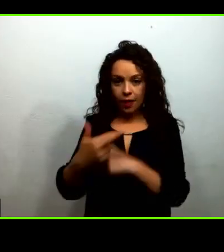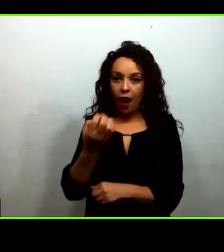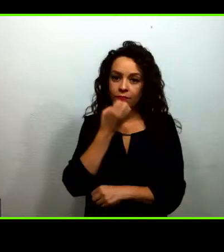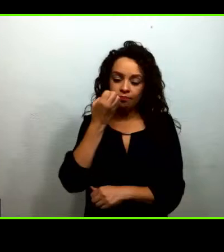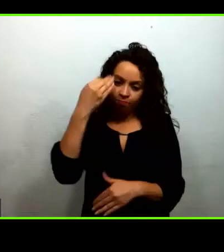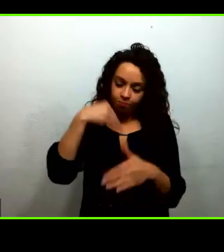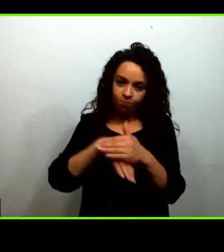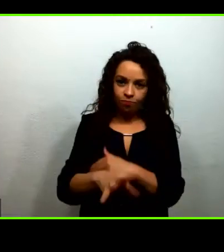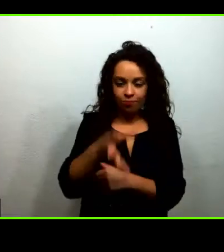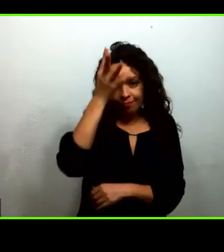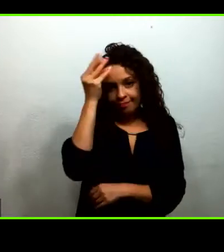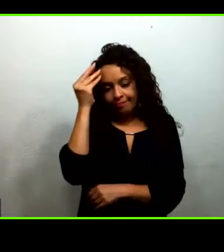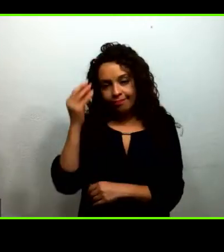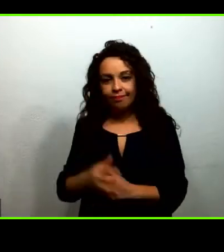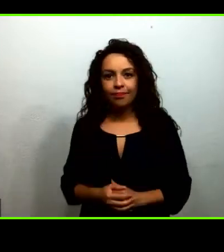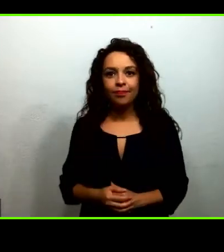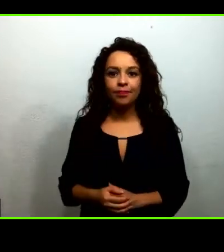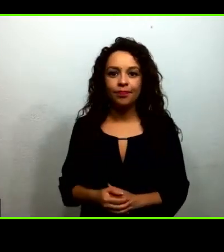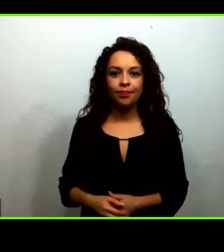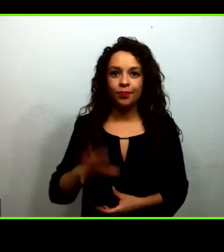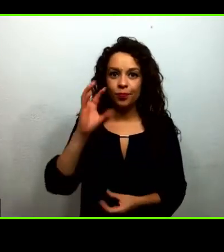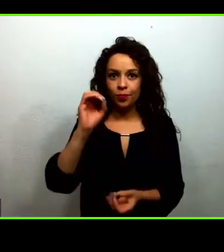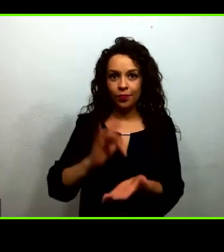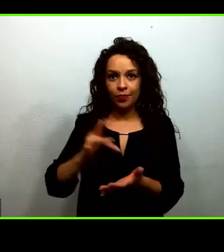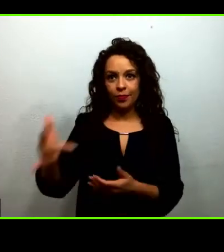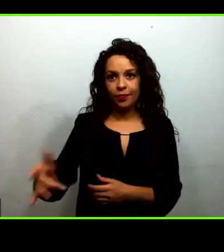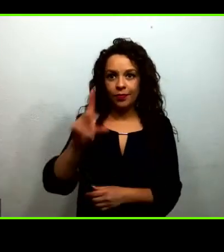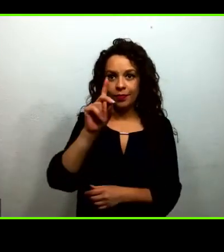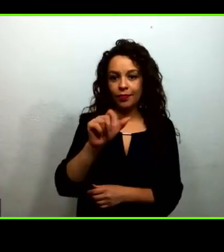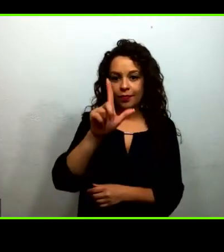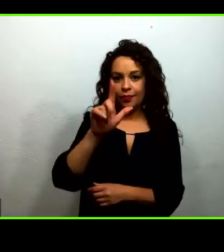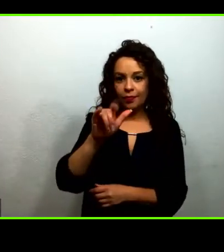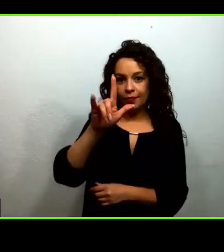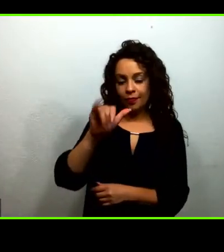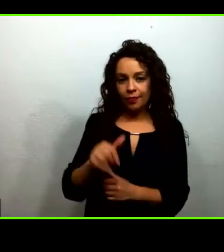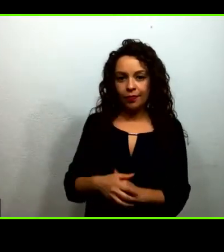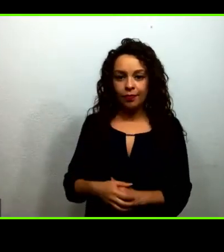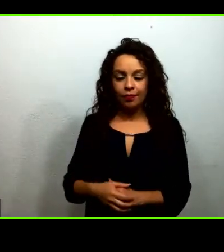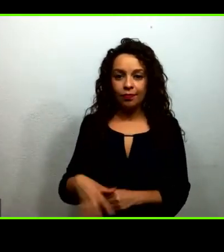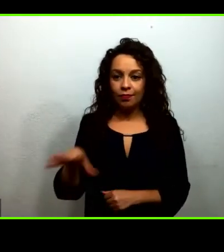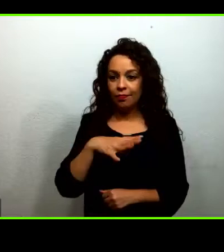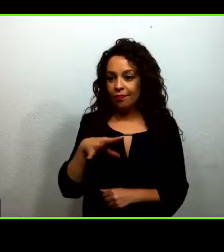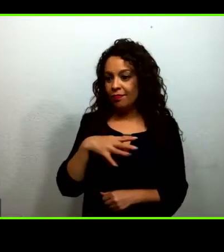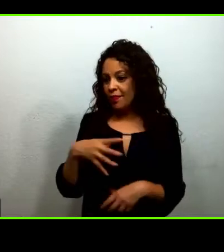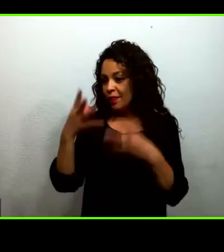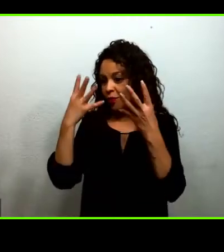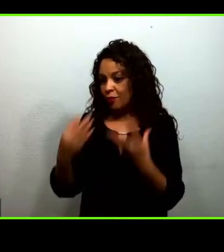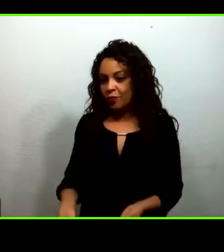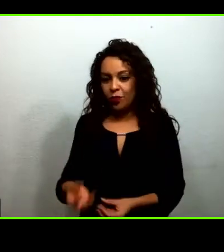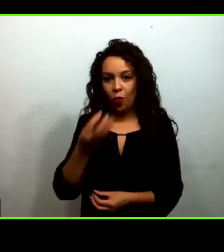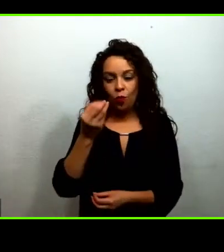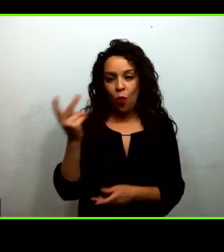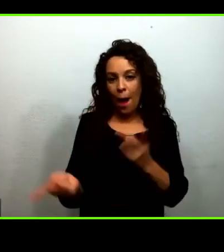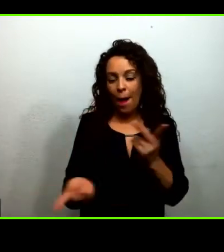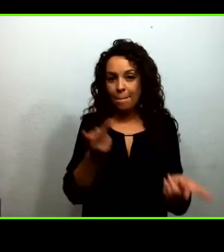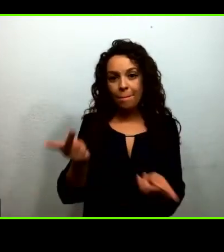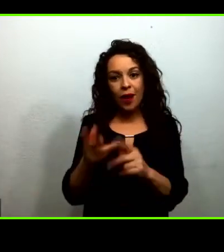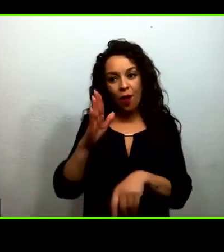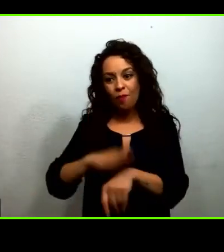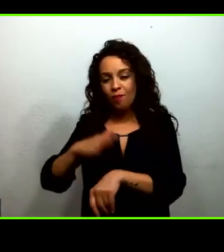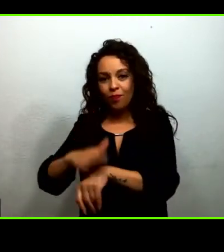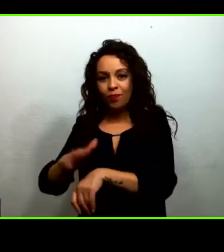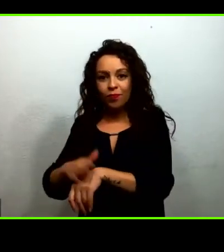muchísimas gracias Dalila hay varias preguntas más pero ya creo que ya estamos 20 minutos pasados